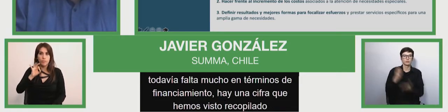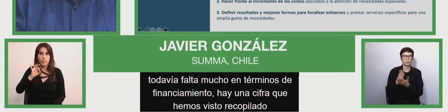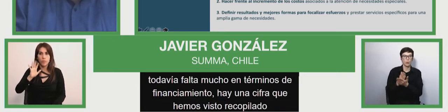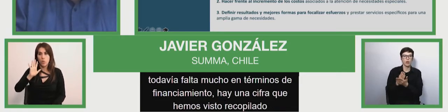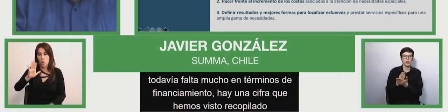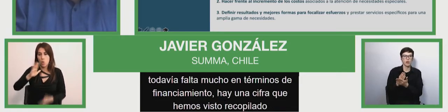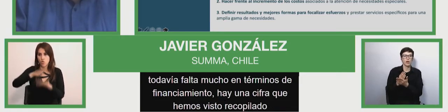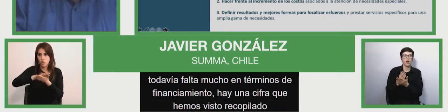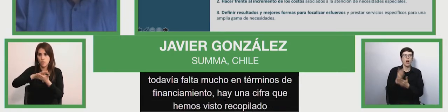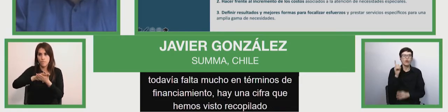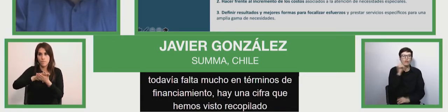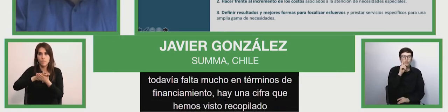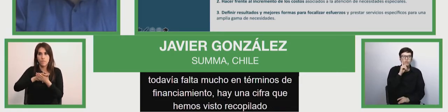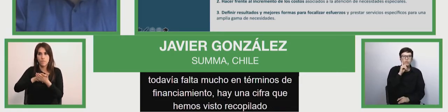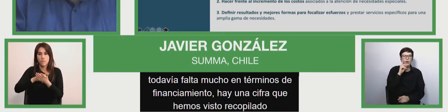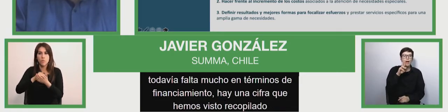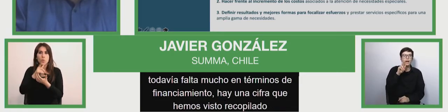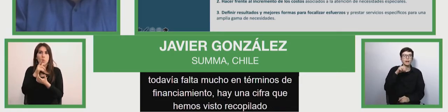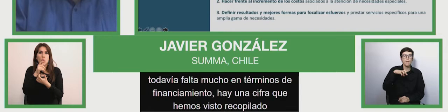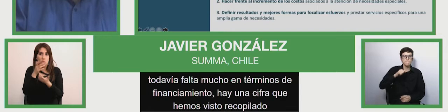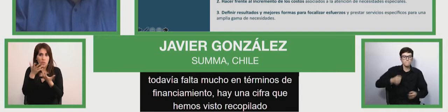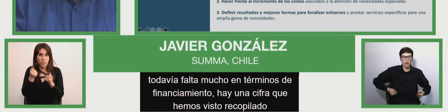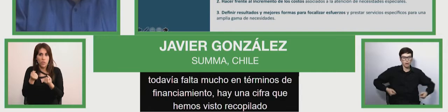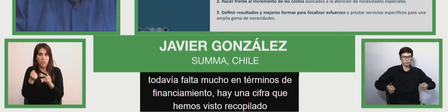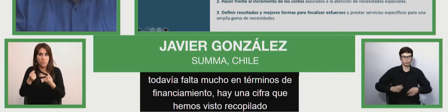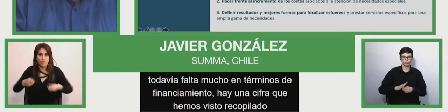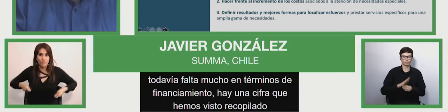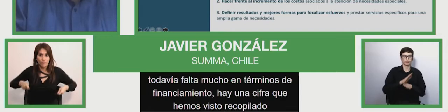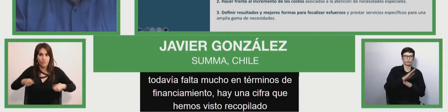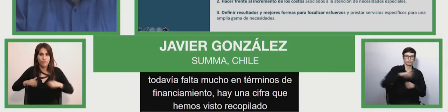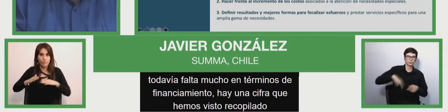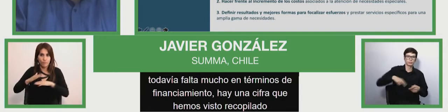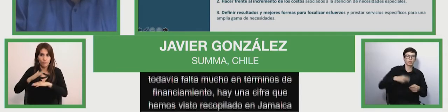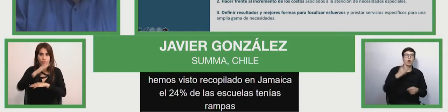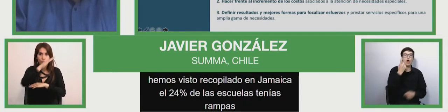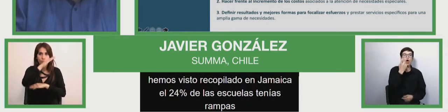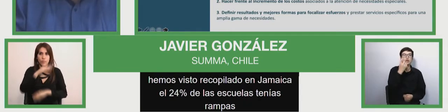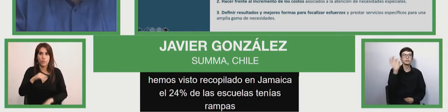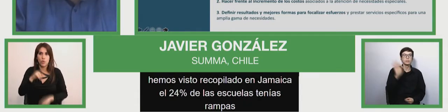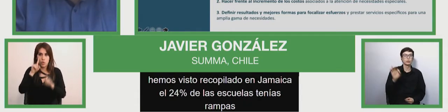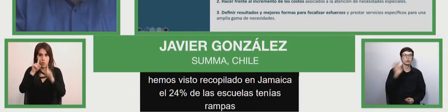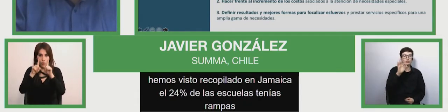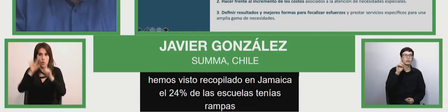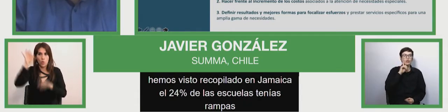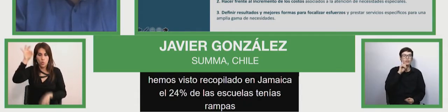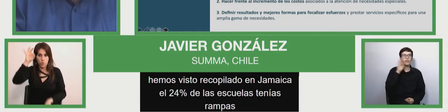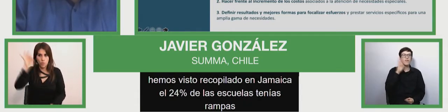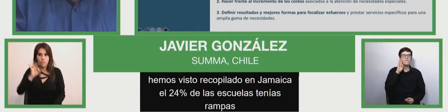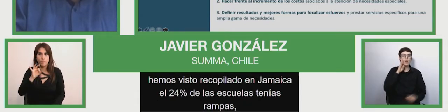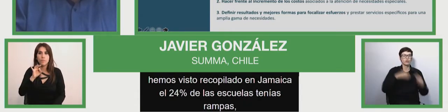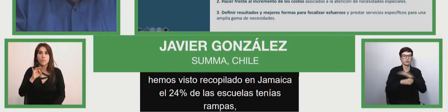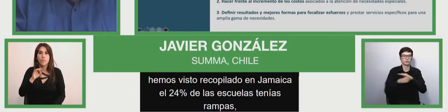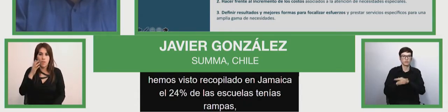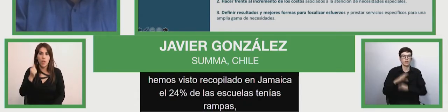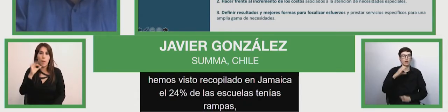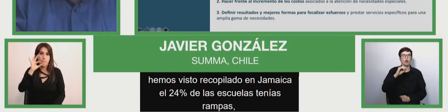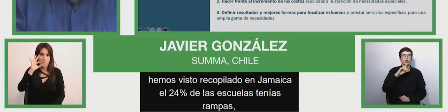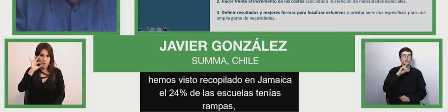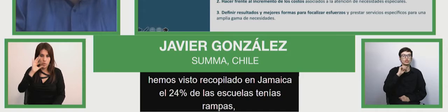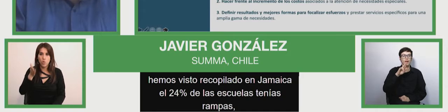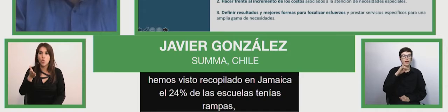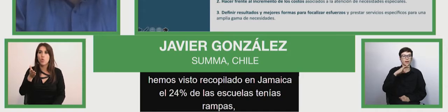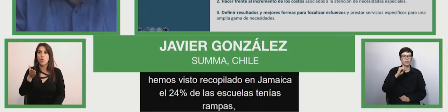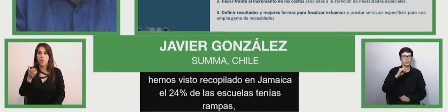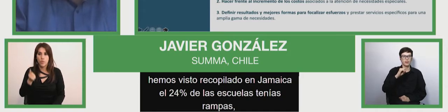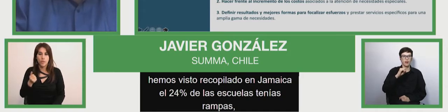rampas y 11% baños accesibles. En Costa Rica, ¿no es cierto?, 55% de las